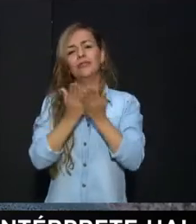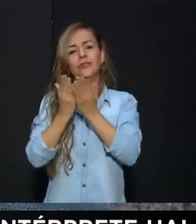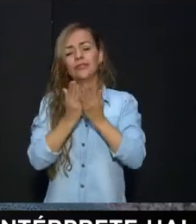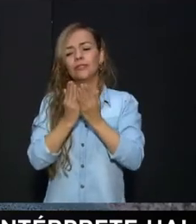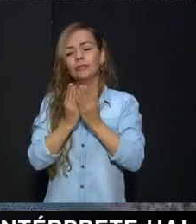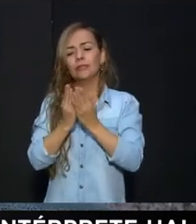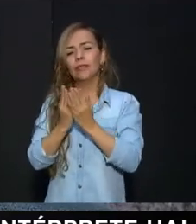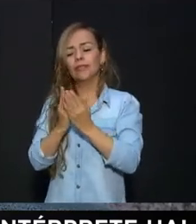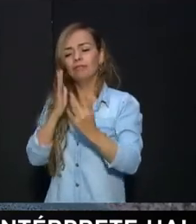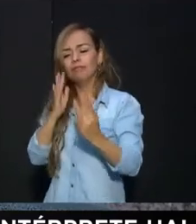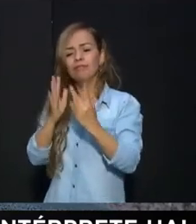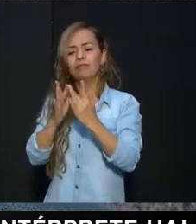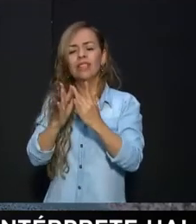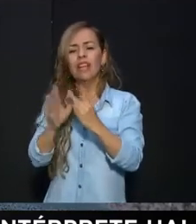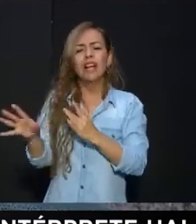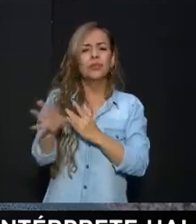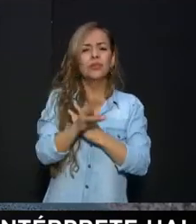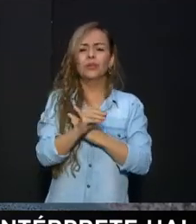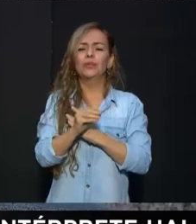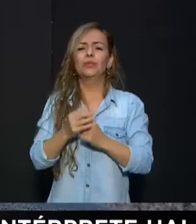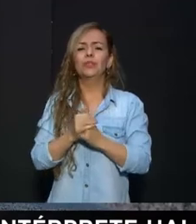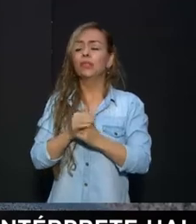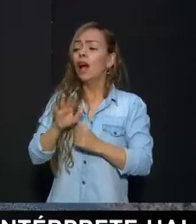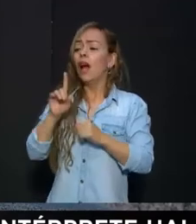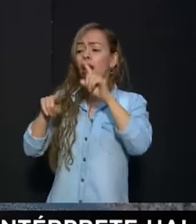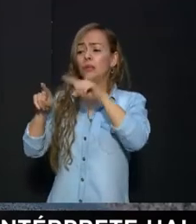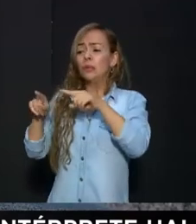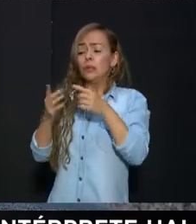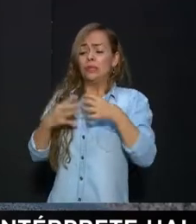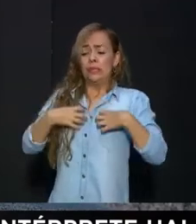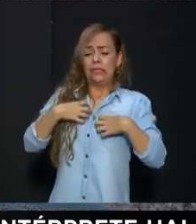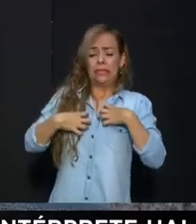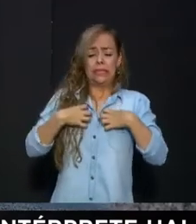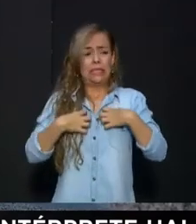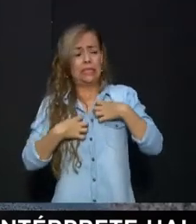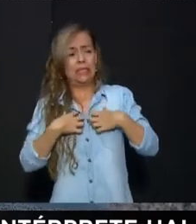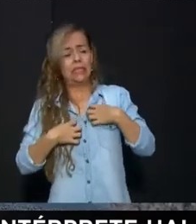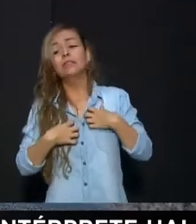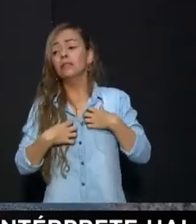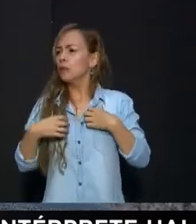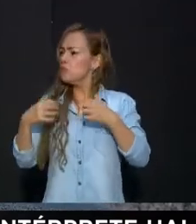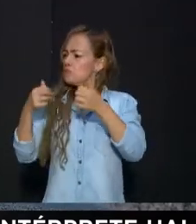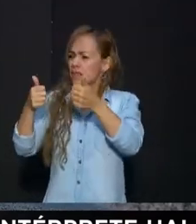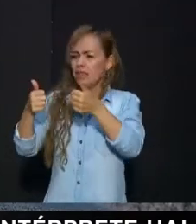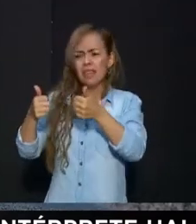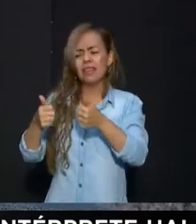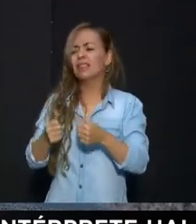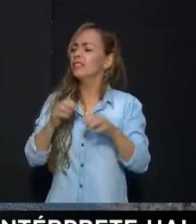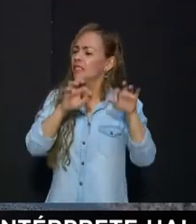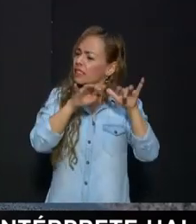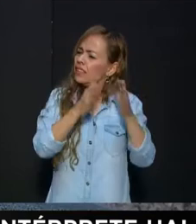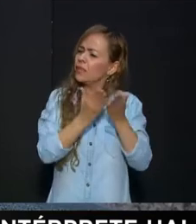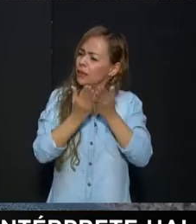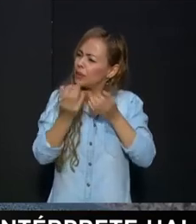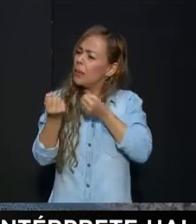En sí Y la sociedad O sea Que no le tengan miedo Y más que ahora En este momento La Secretaría de Educación Nos está apoyando Y nos está acompañando Con una